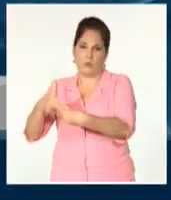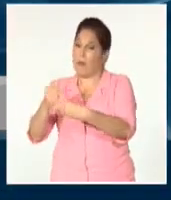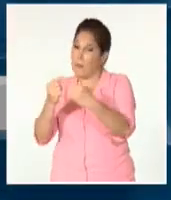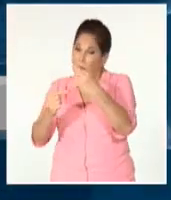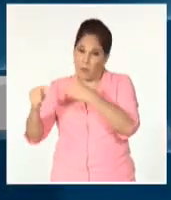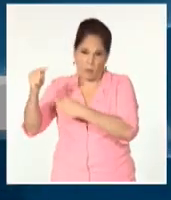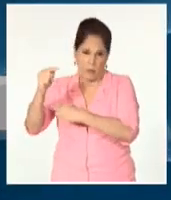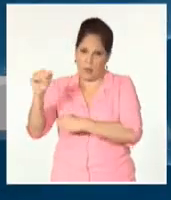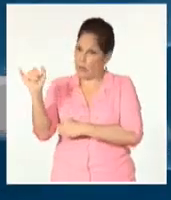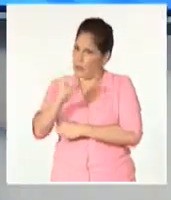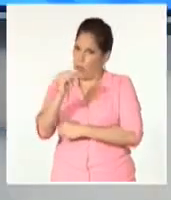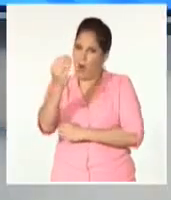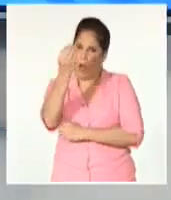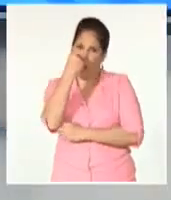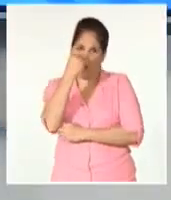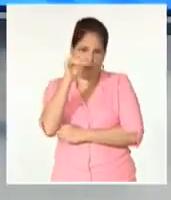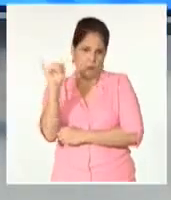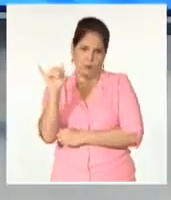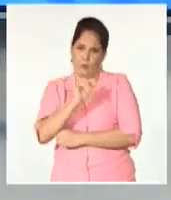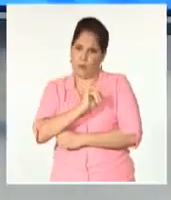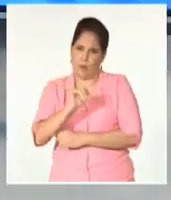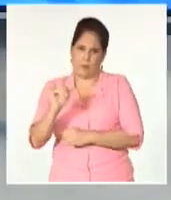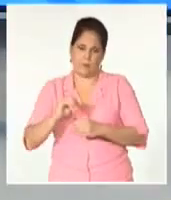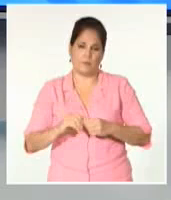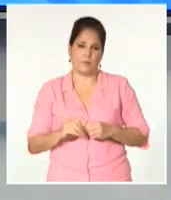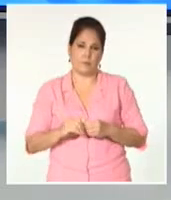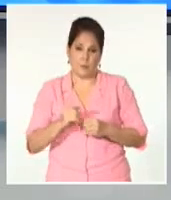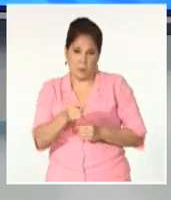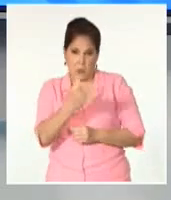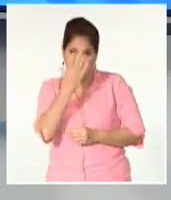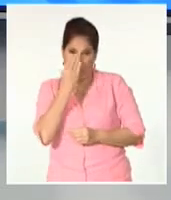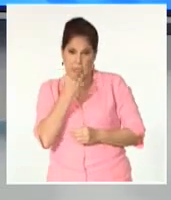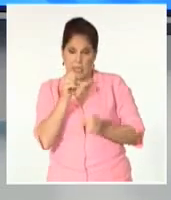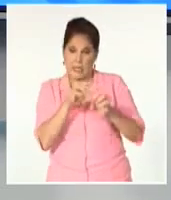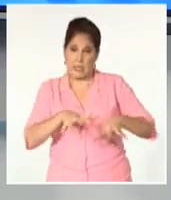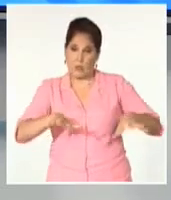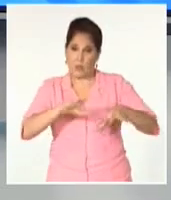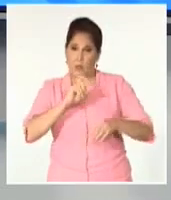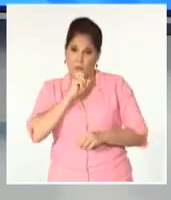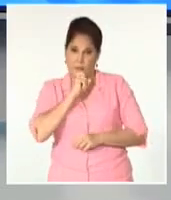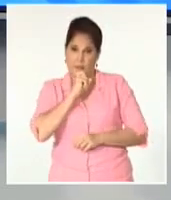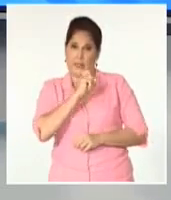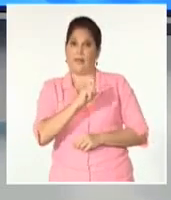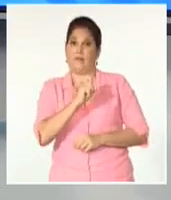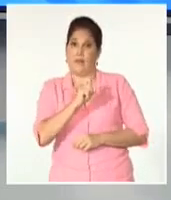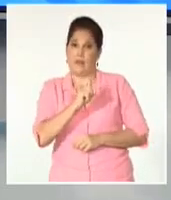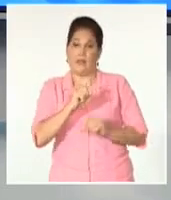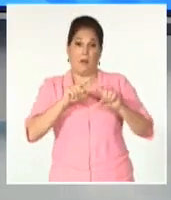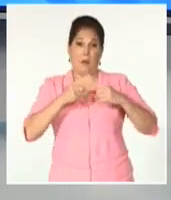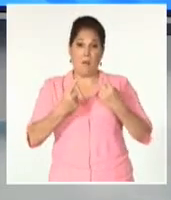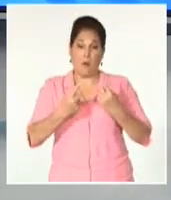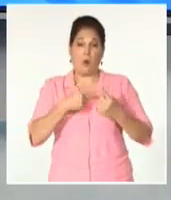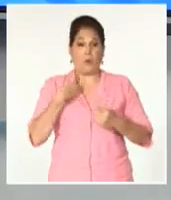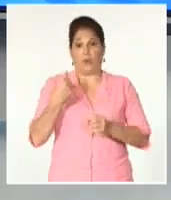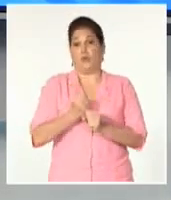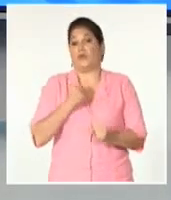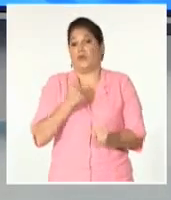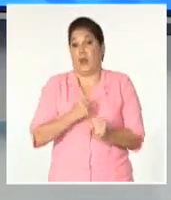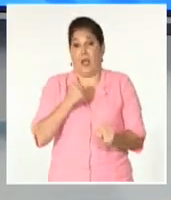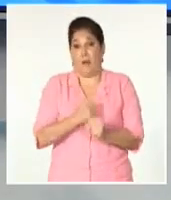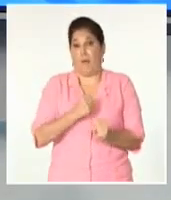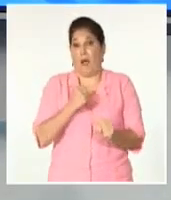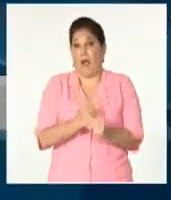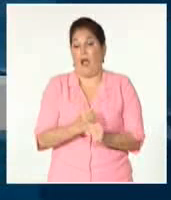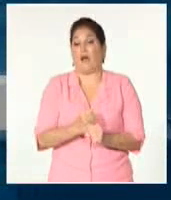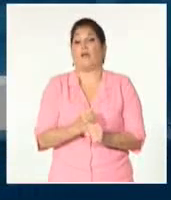también en el transporte. Por lo que me dices, es una situación bien complicada esta, a vida cuenta de que se ha estado trabajando, incluso bajo la